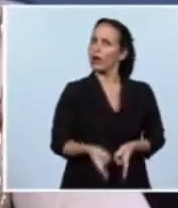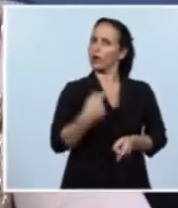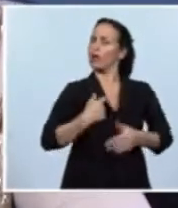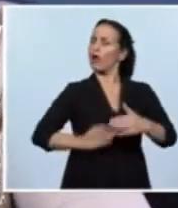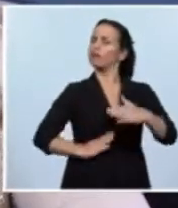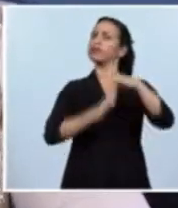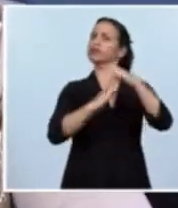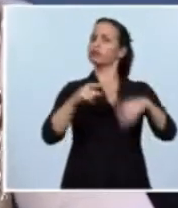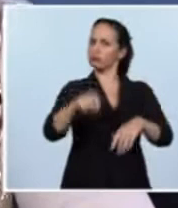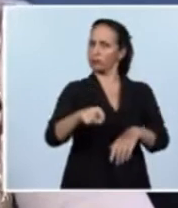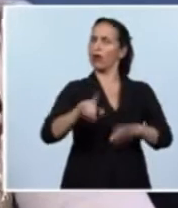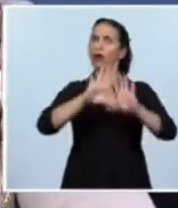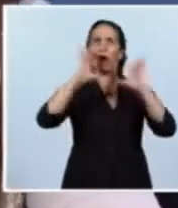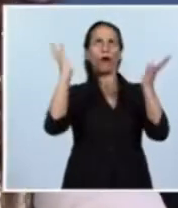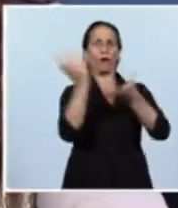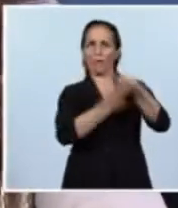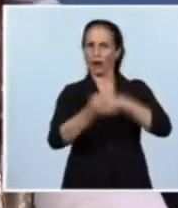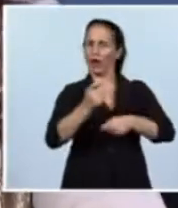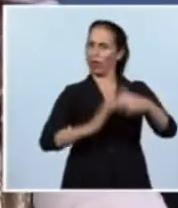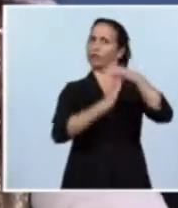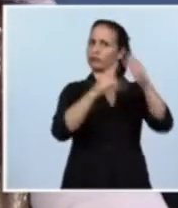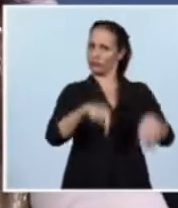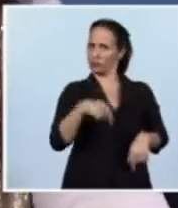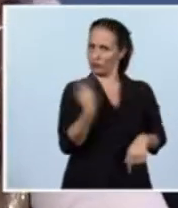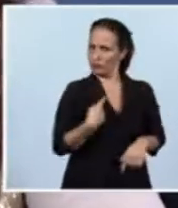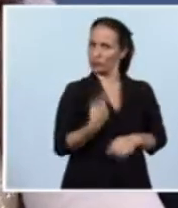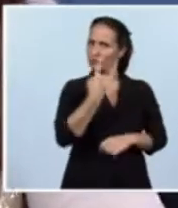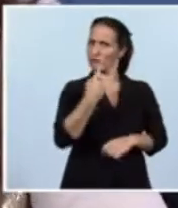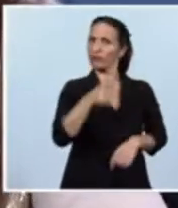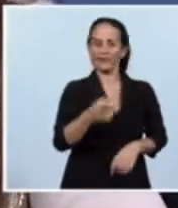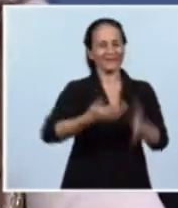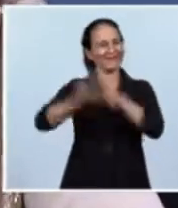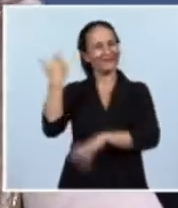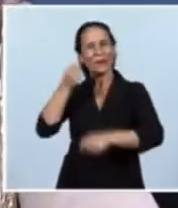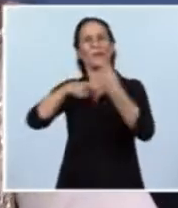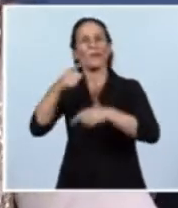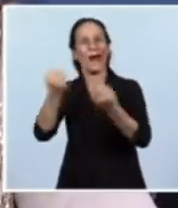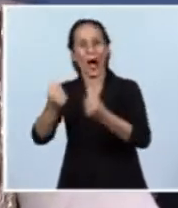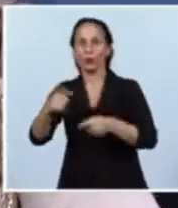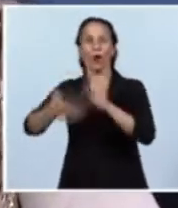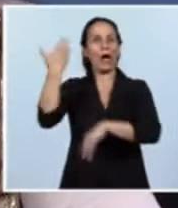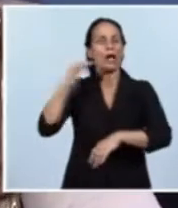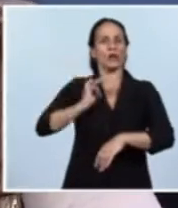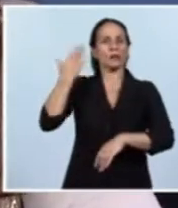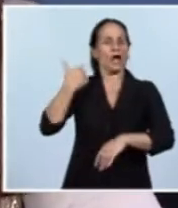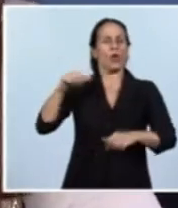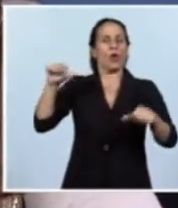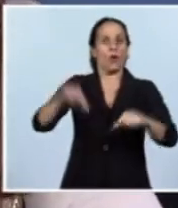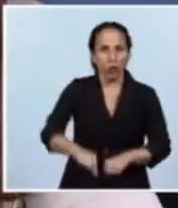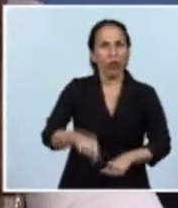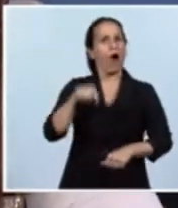el mercado global. La venta de autos, esa venta de autos que se nos había desplomado el año pasado,